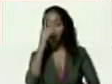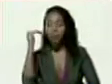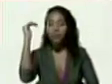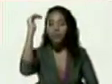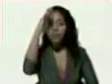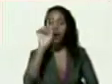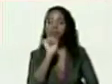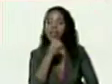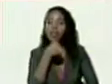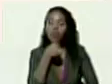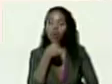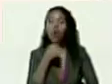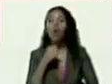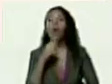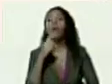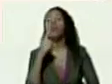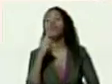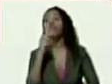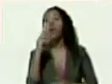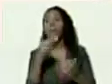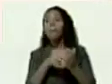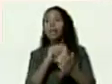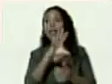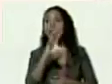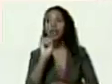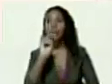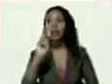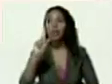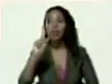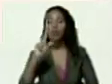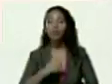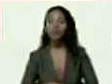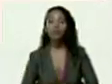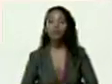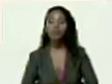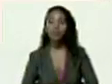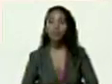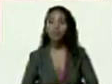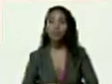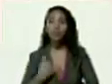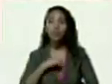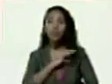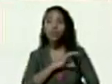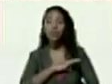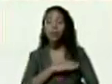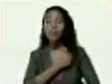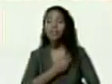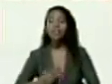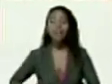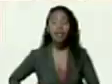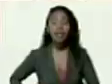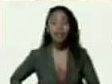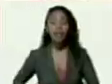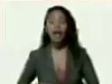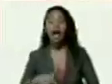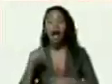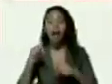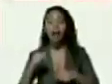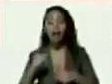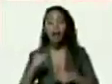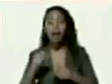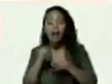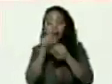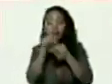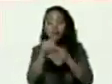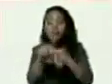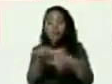hemos hecho un arduo trabajo señor presidente en el municipio Puerto Cabello en el despliego de